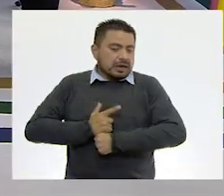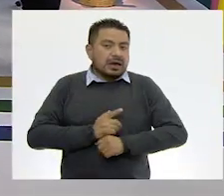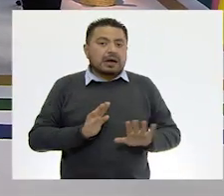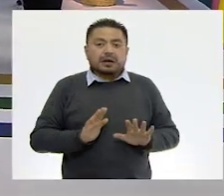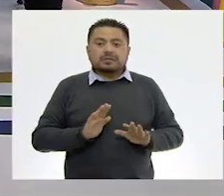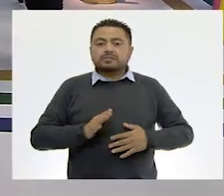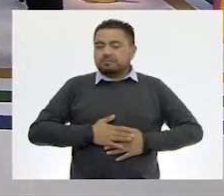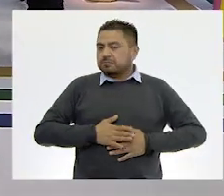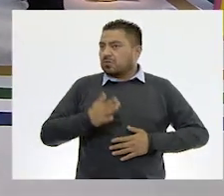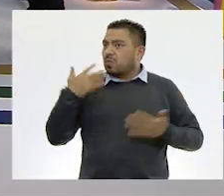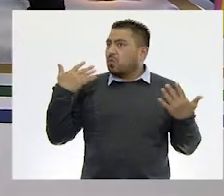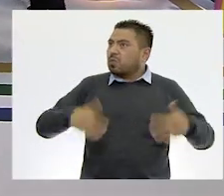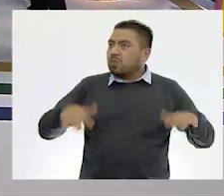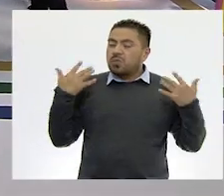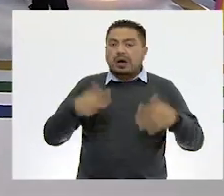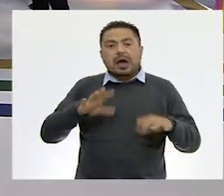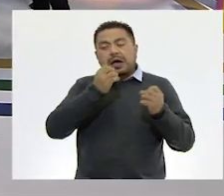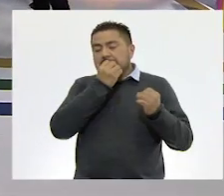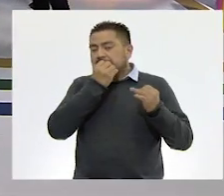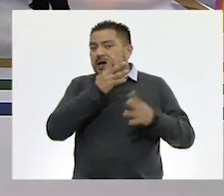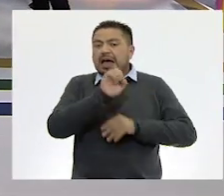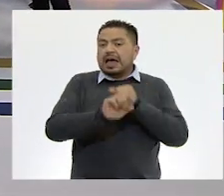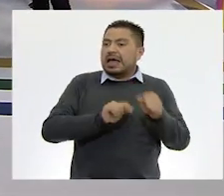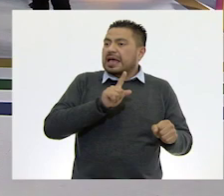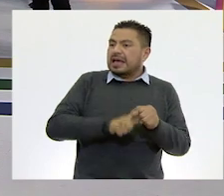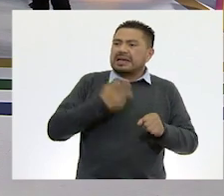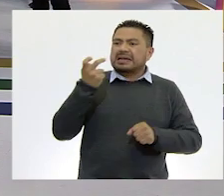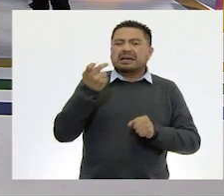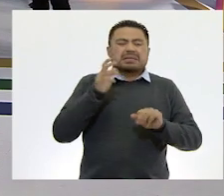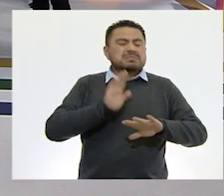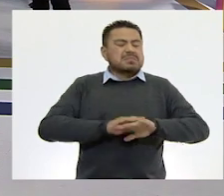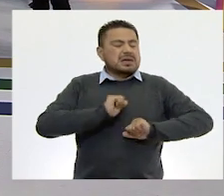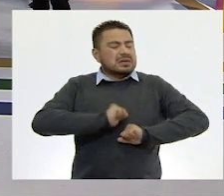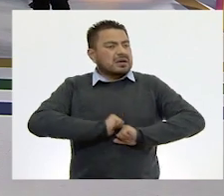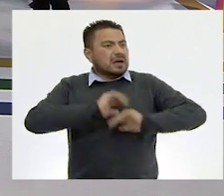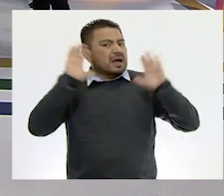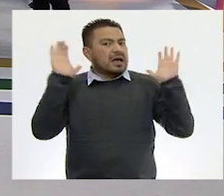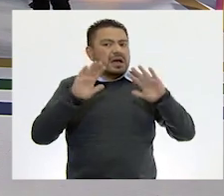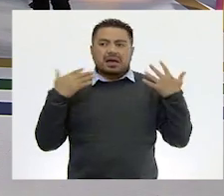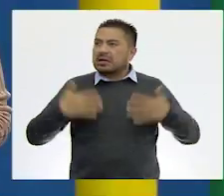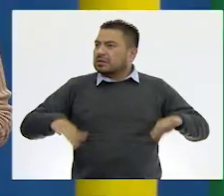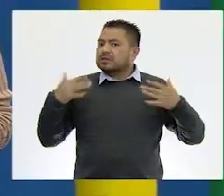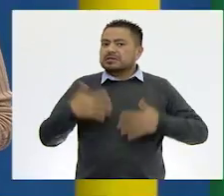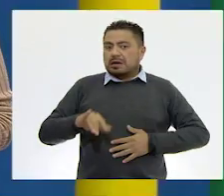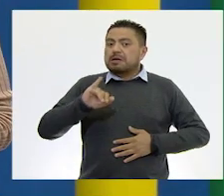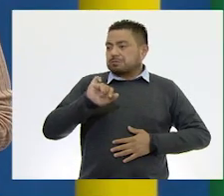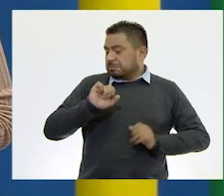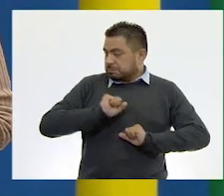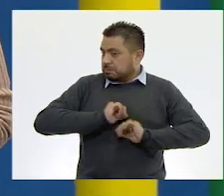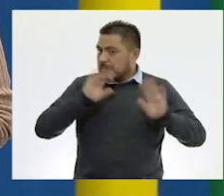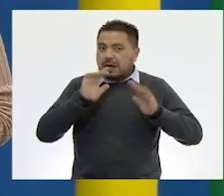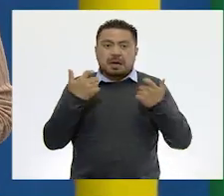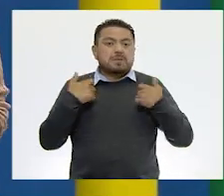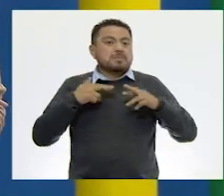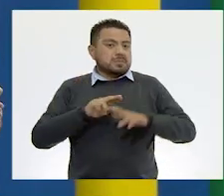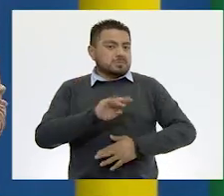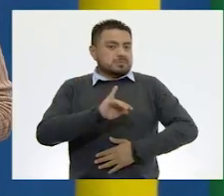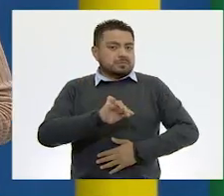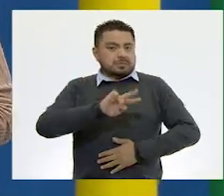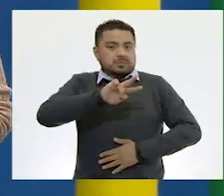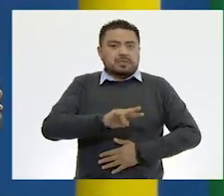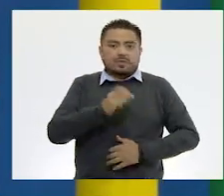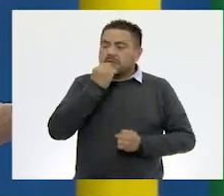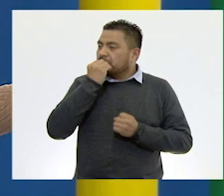¡Guau! ¡Está increíble! ¡Es un animal tan impresionante! ¡Sí, es muy impresionante, maestra! ¡De verdad,